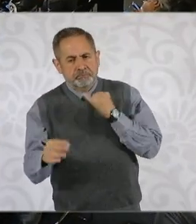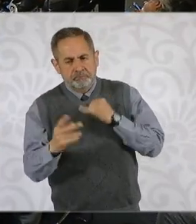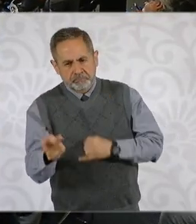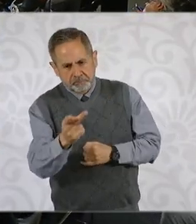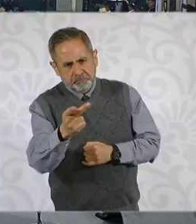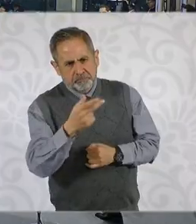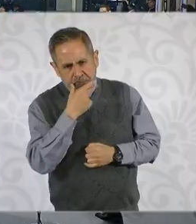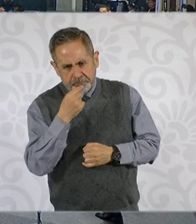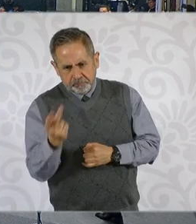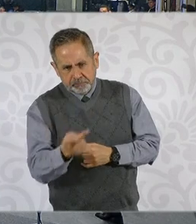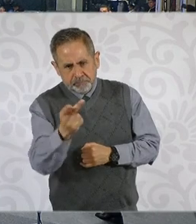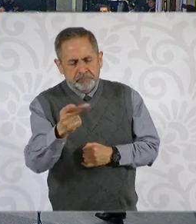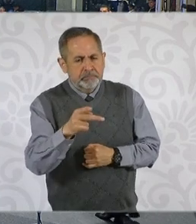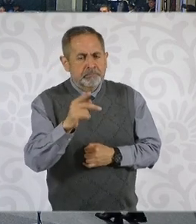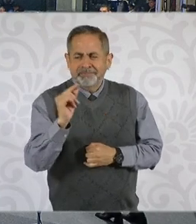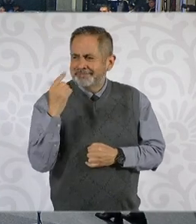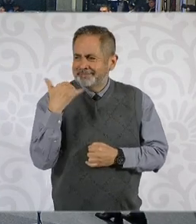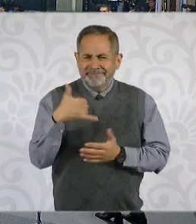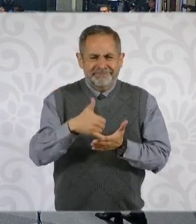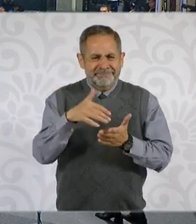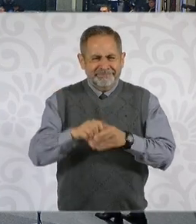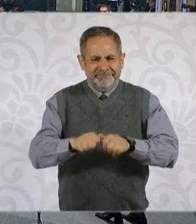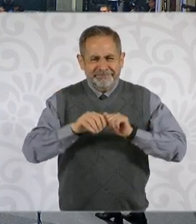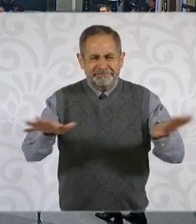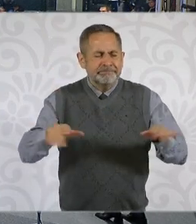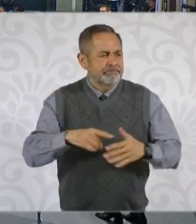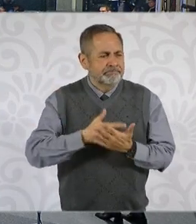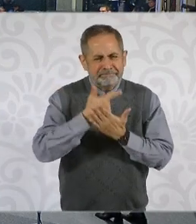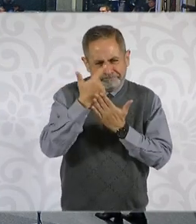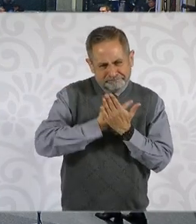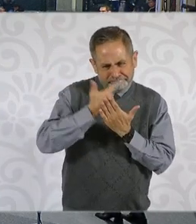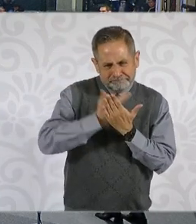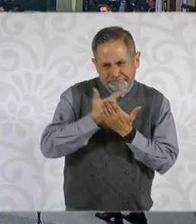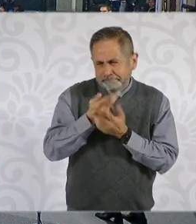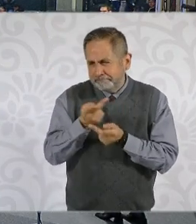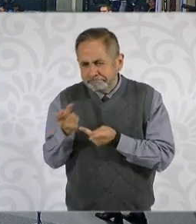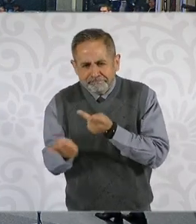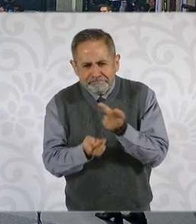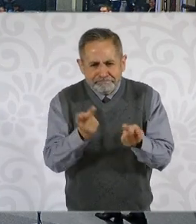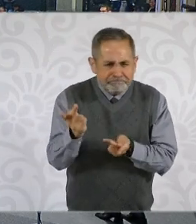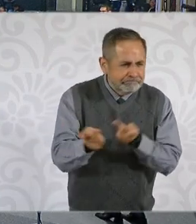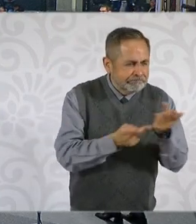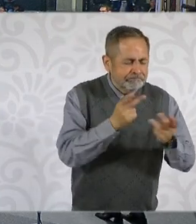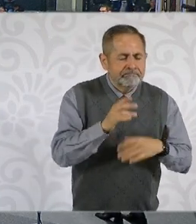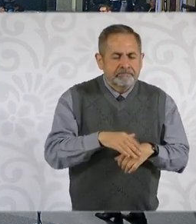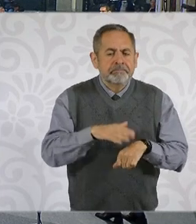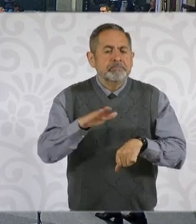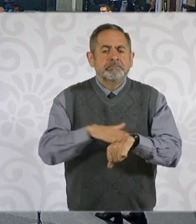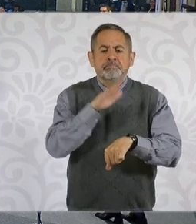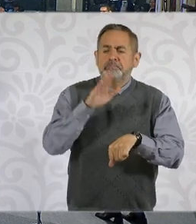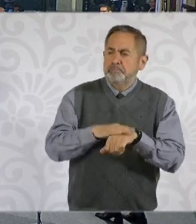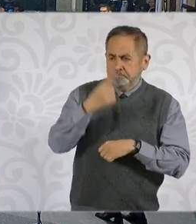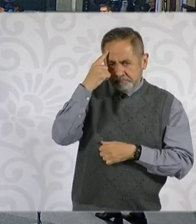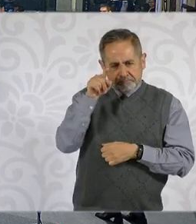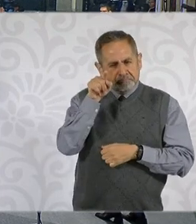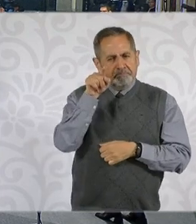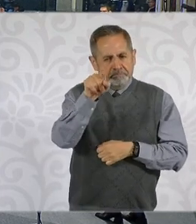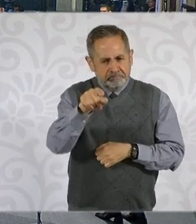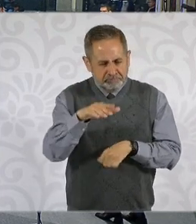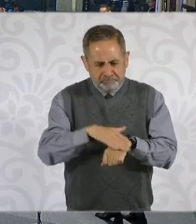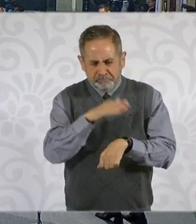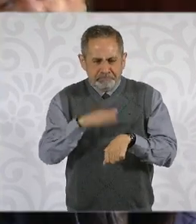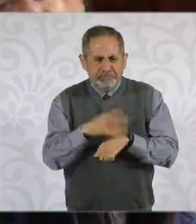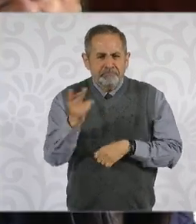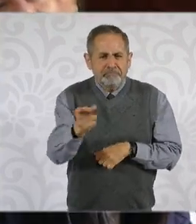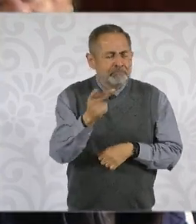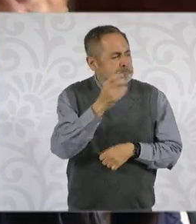preguntarle, salió publicada una encuesta de Demotecnia donde la califican a usted en una pregunta ¿qué opinión